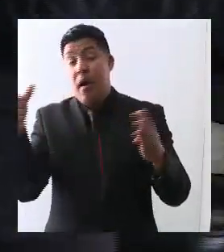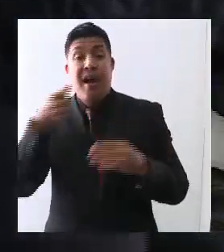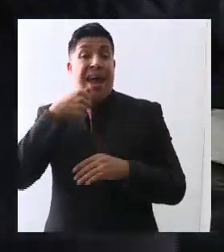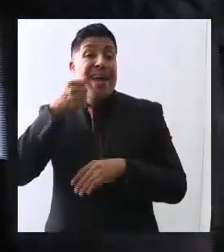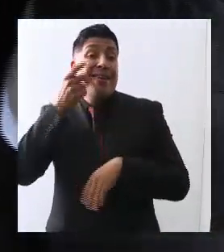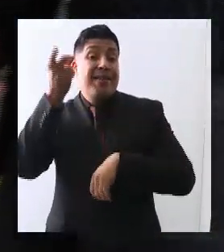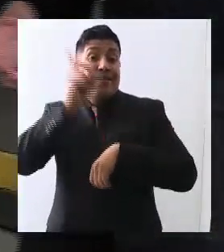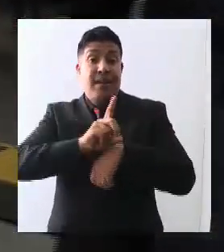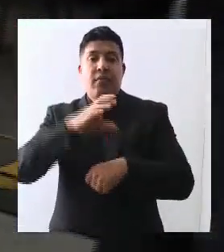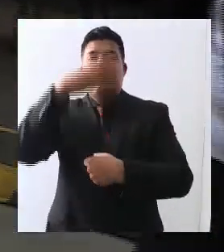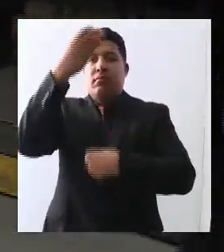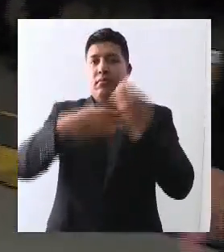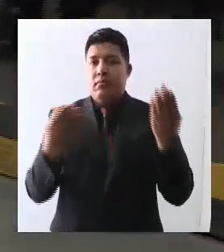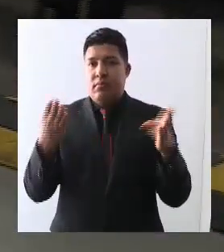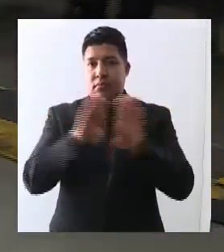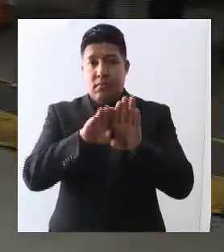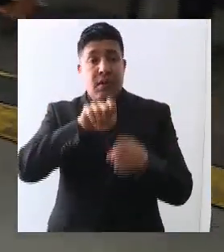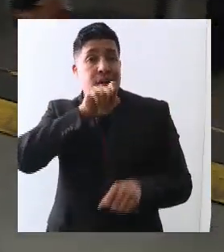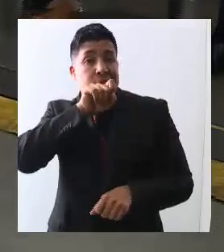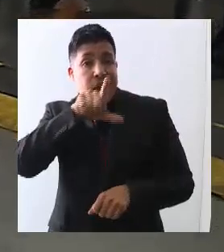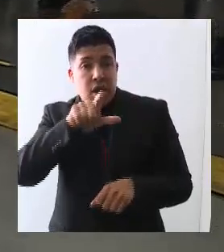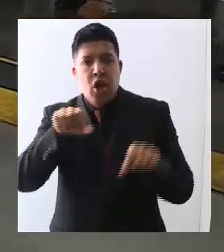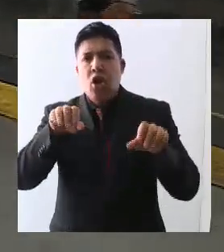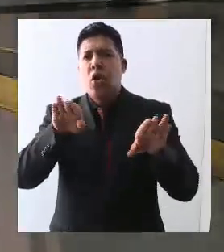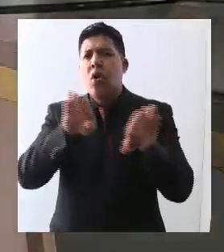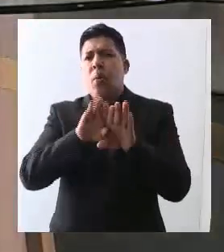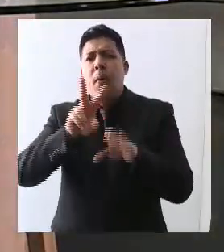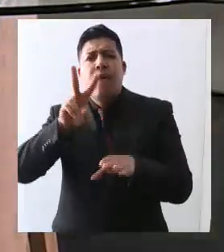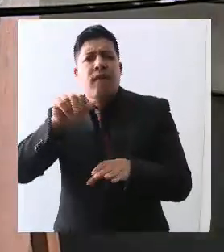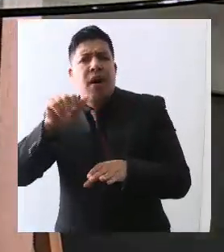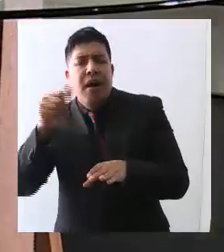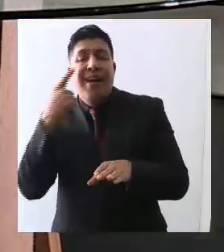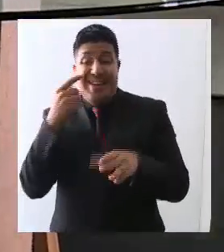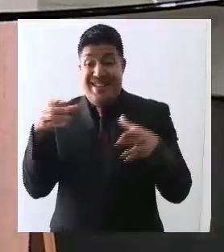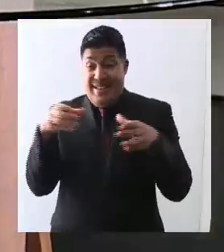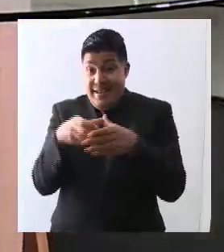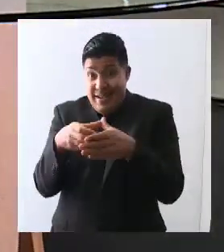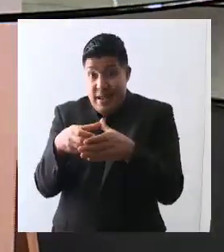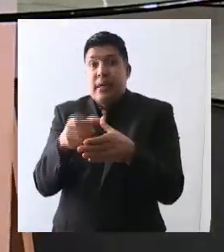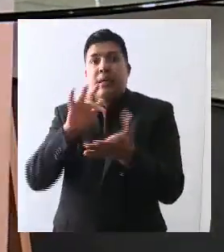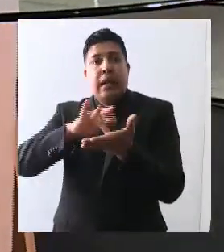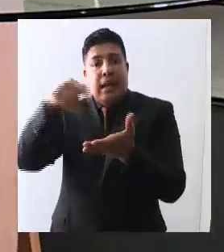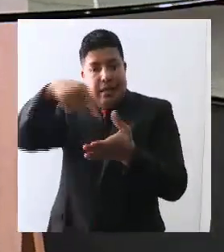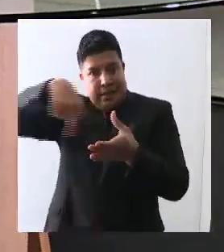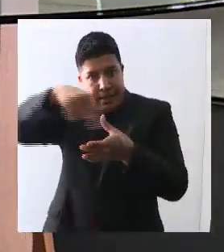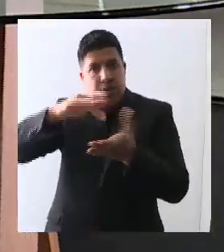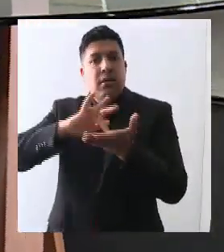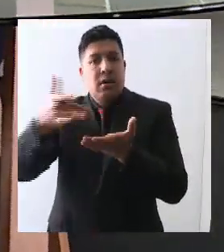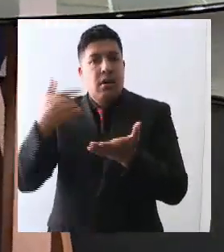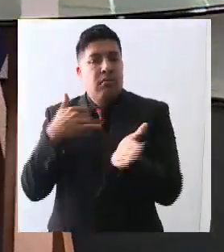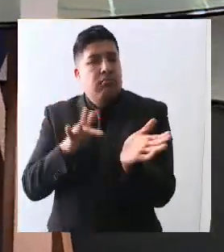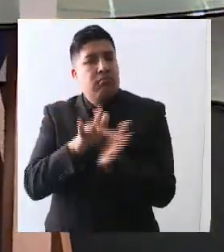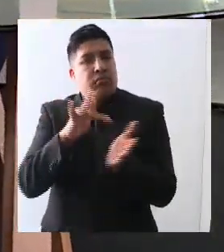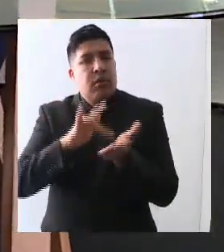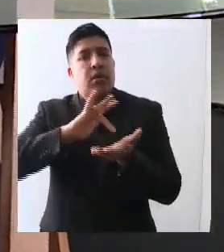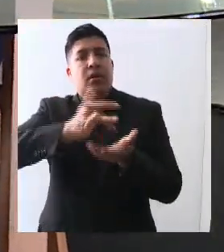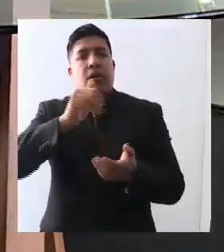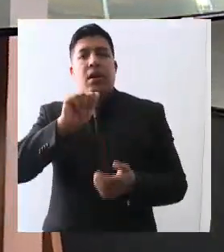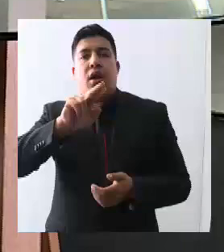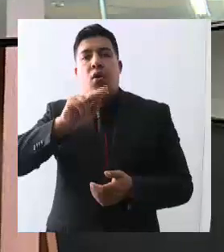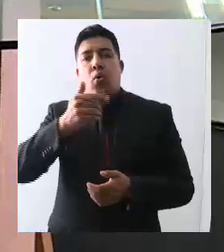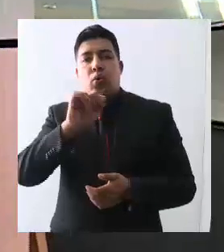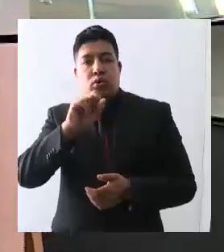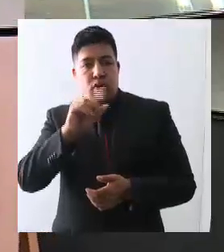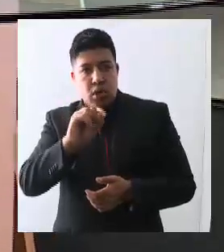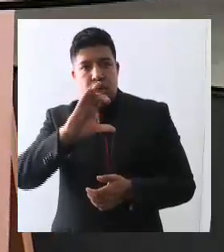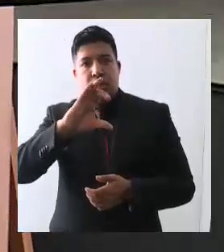fundamental para la coordinación y sacar adelante este proyecto. Muchas gracias a todos los consejeros nuevamente, a Augusto Chacón. Y